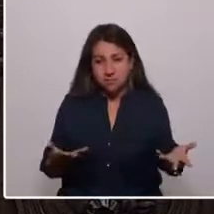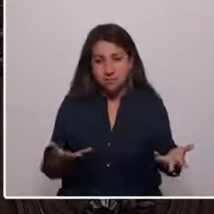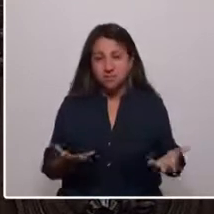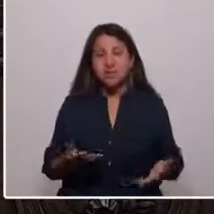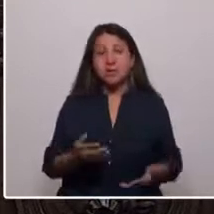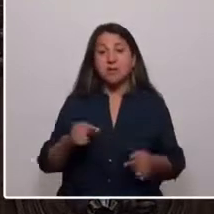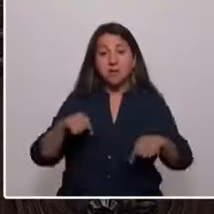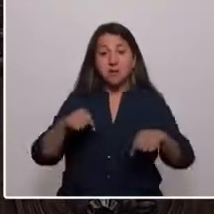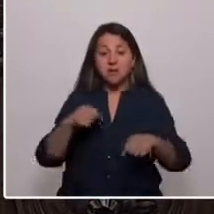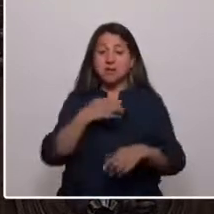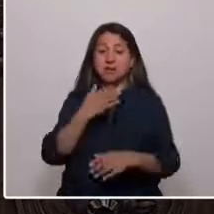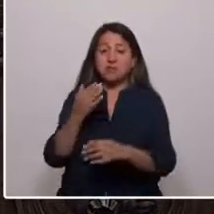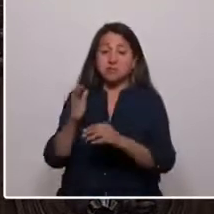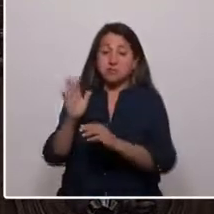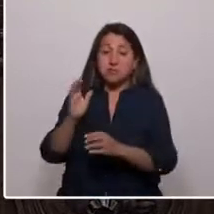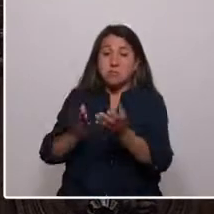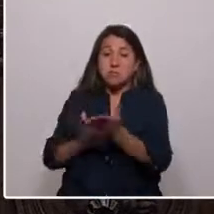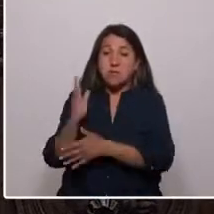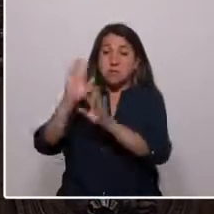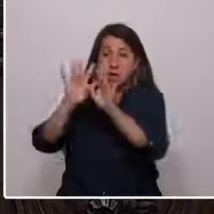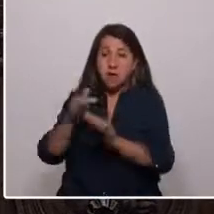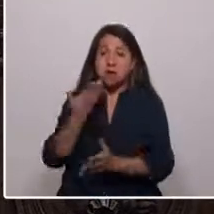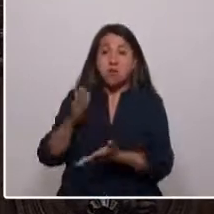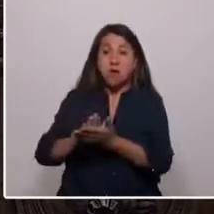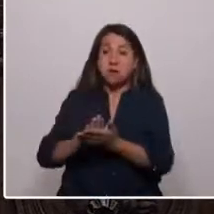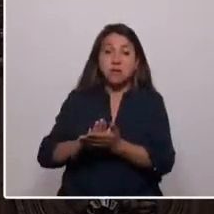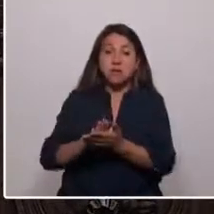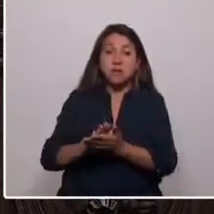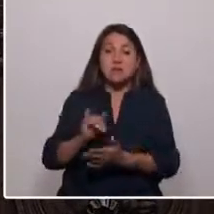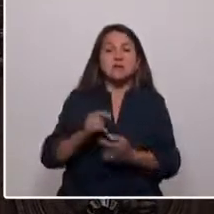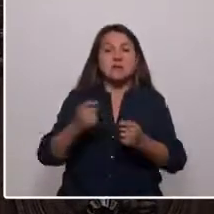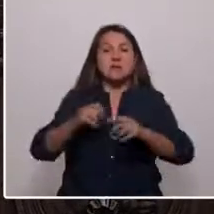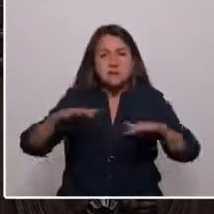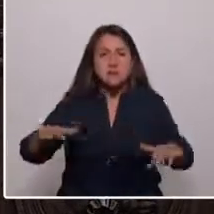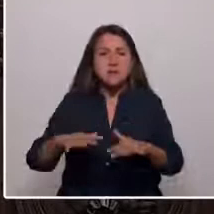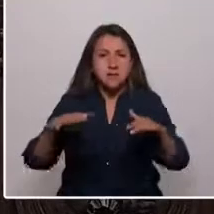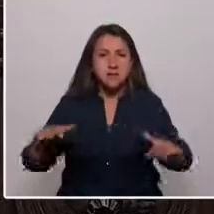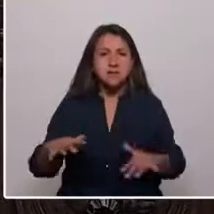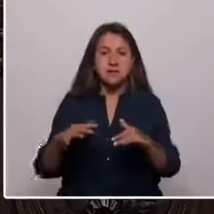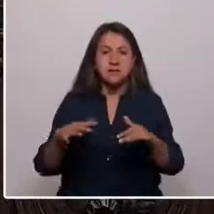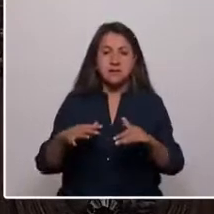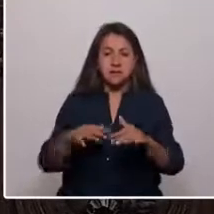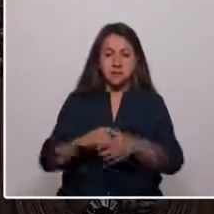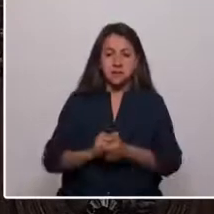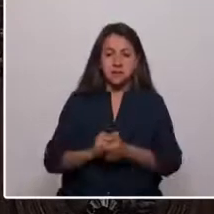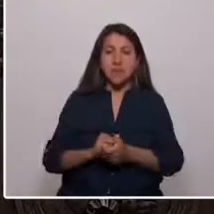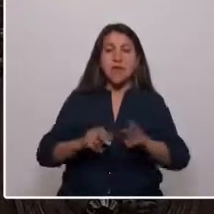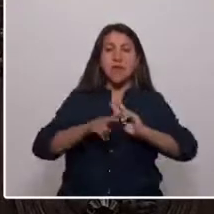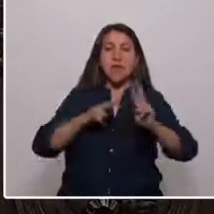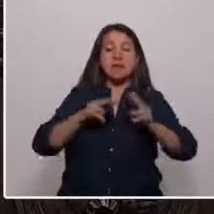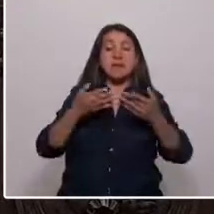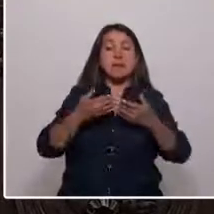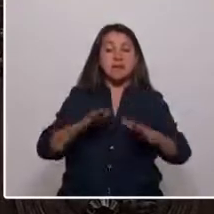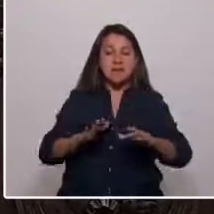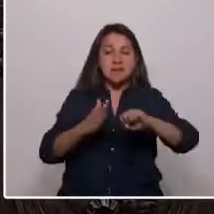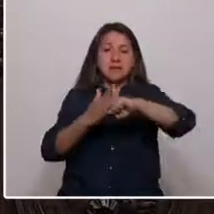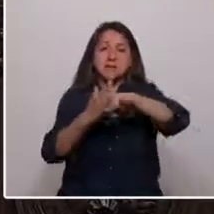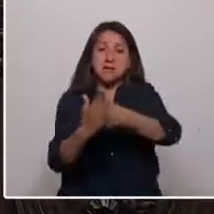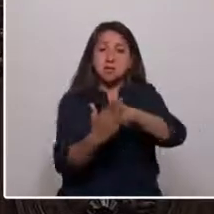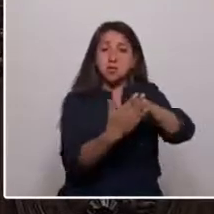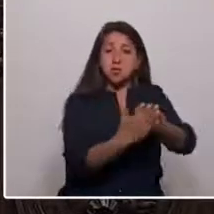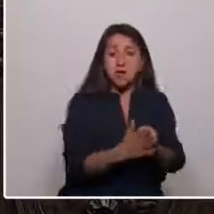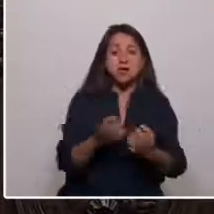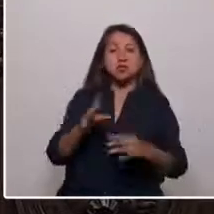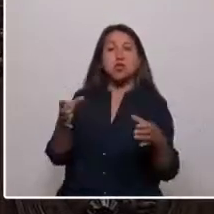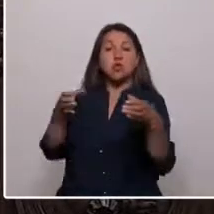nacerá muerta morirá al poco tiempo si se insiste en imponer ideologías, en quitar libertades, en censurar, en otorgar privilegios a los